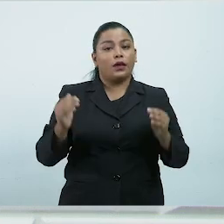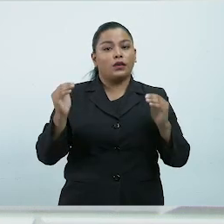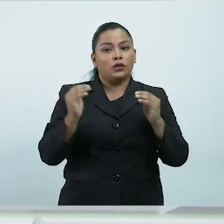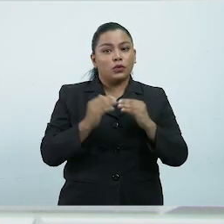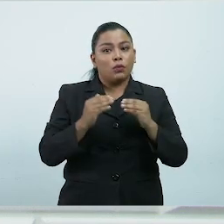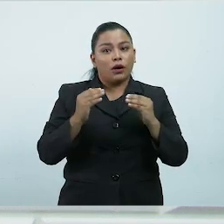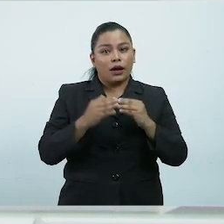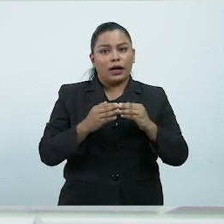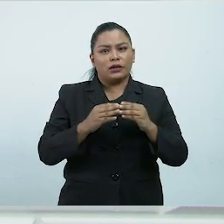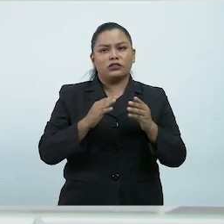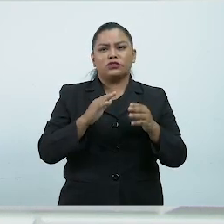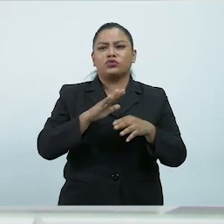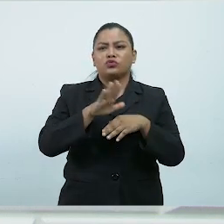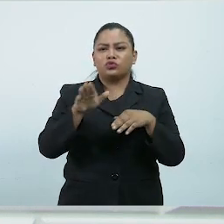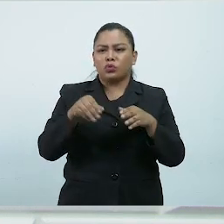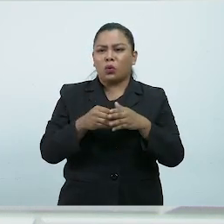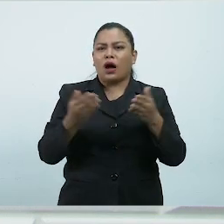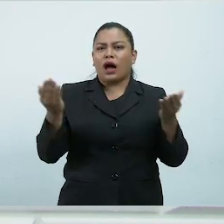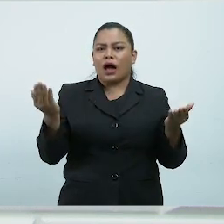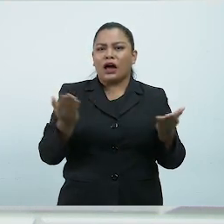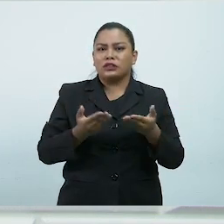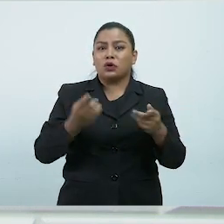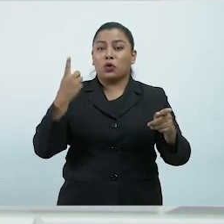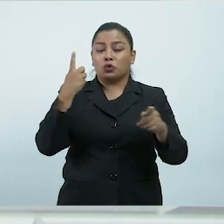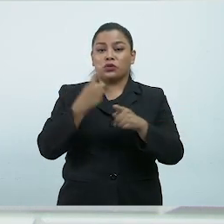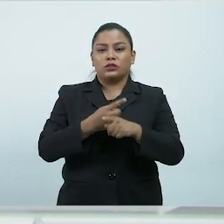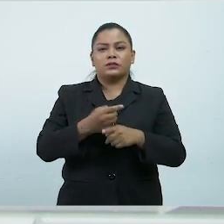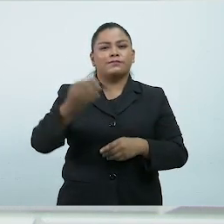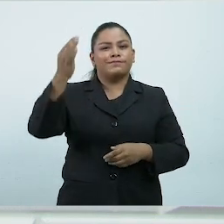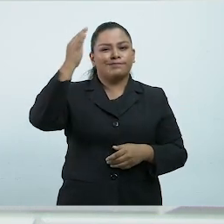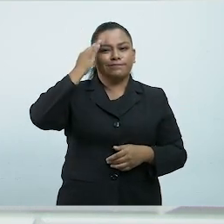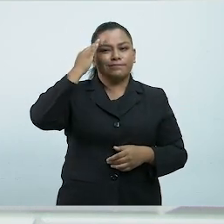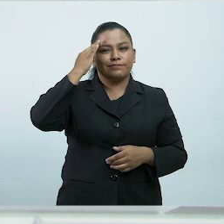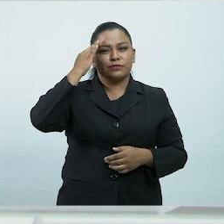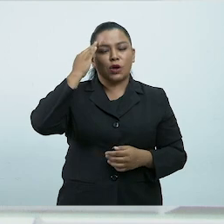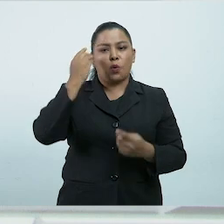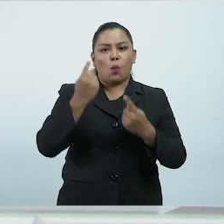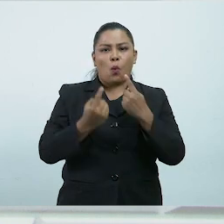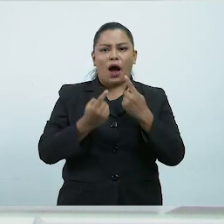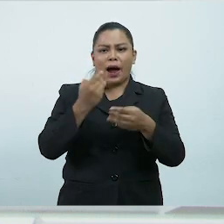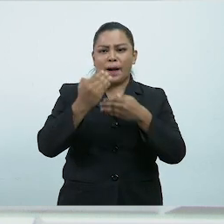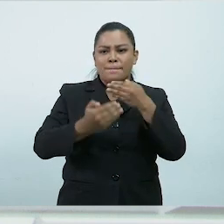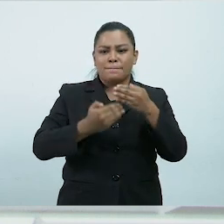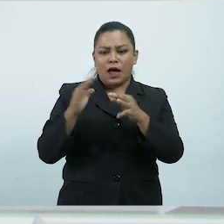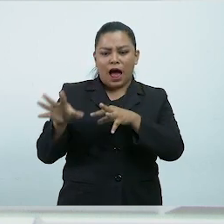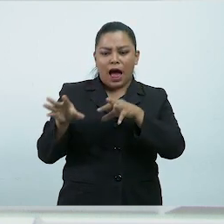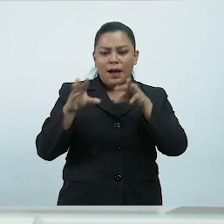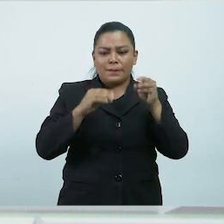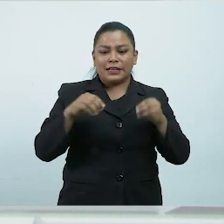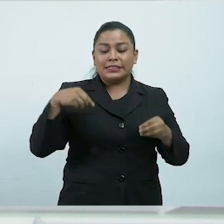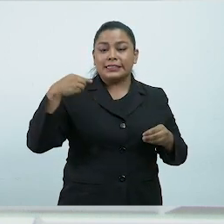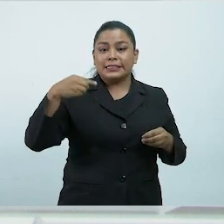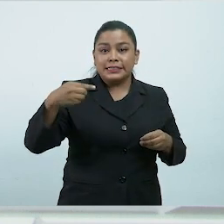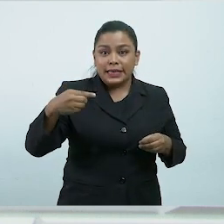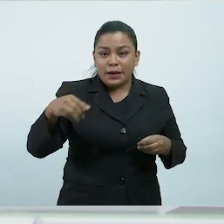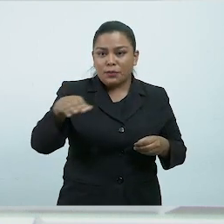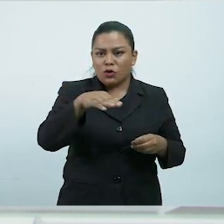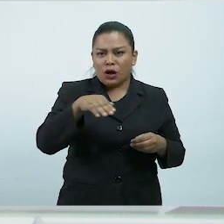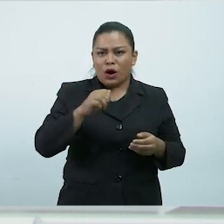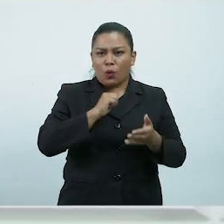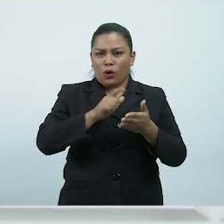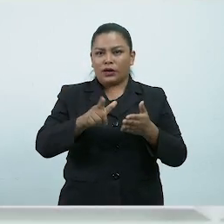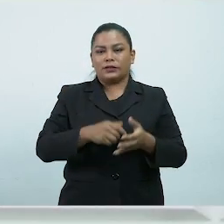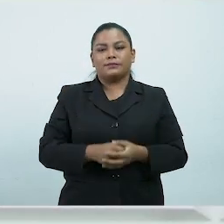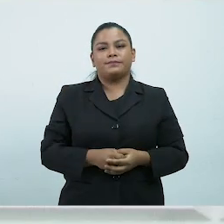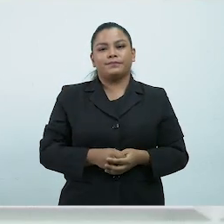para hacer todo esto de manera efectiva, vamos a conocer las medidas que debemos aplicar siempre en nuestro entorno escolar